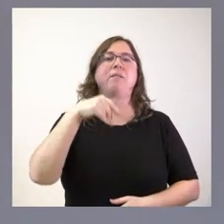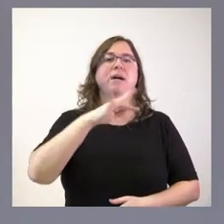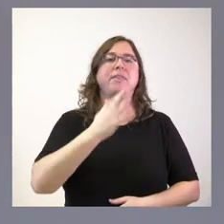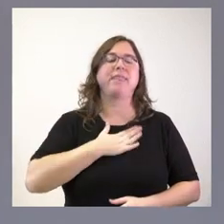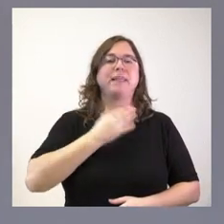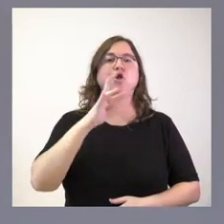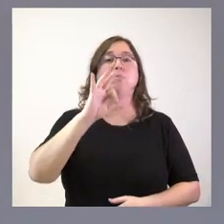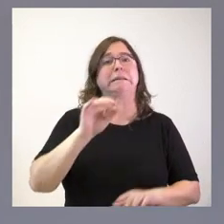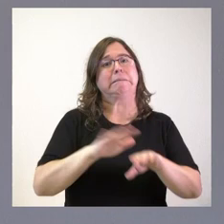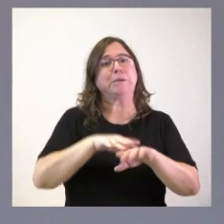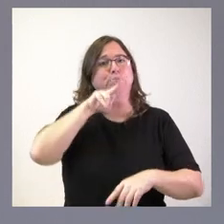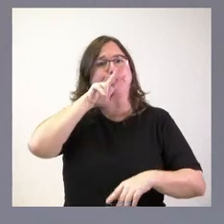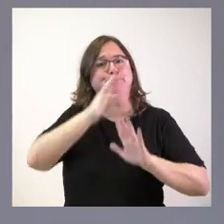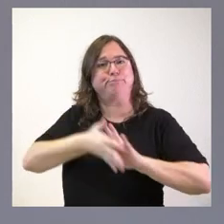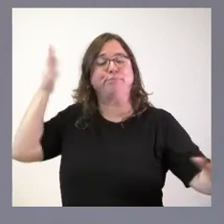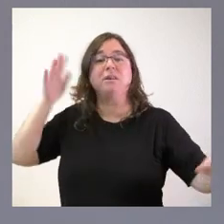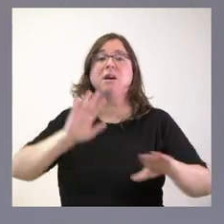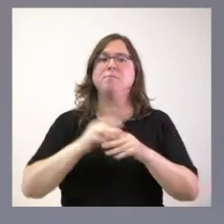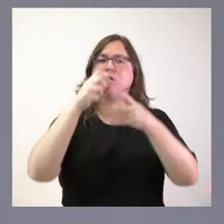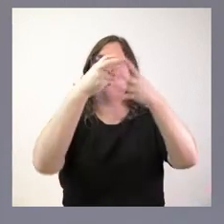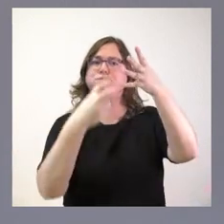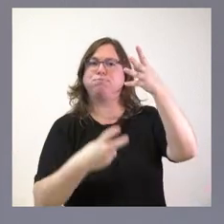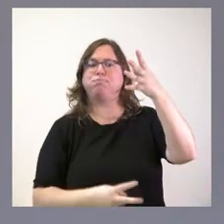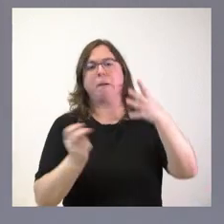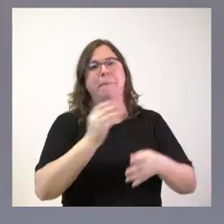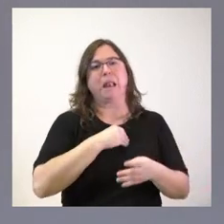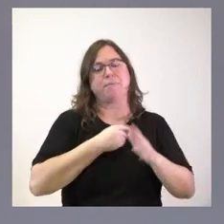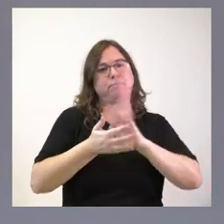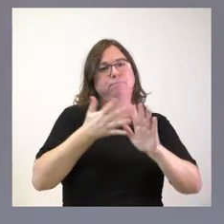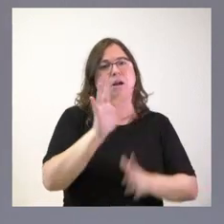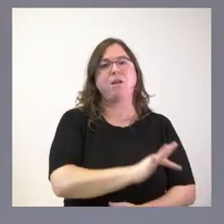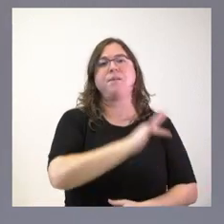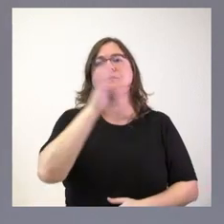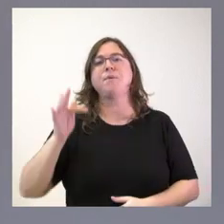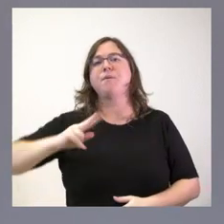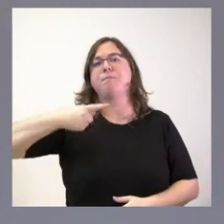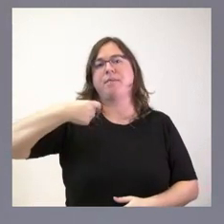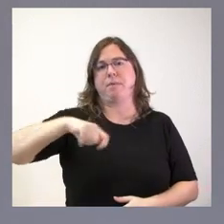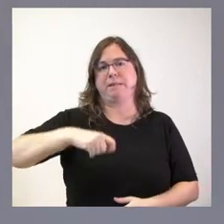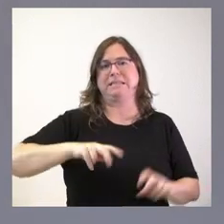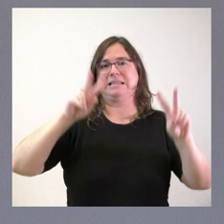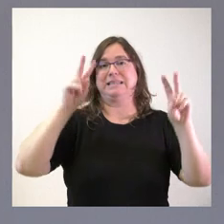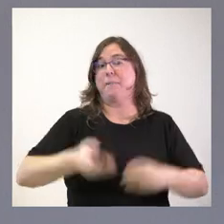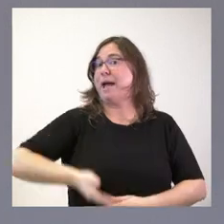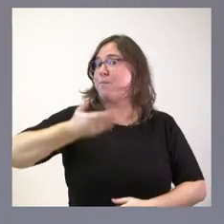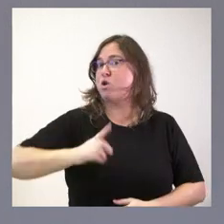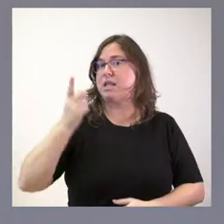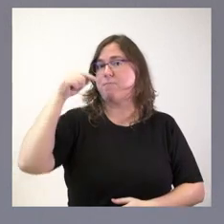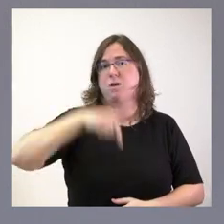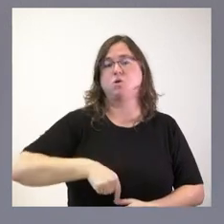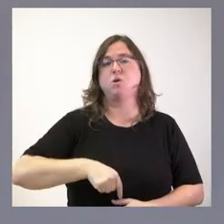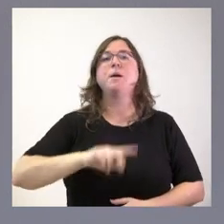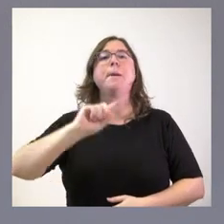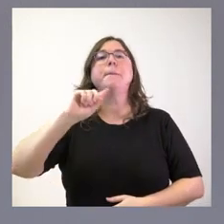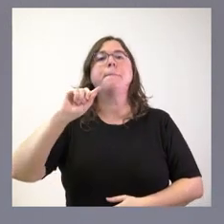celeridad, pero yo creo que el conjunto de materias lo merecía. Y cedo la palabra al vicepresidente para el asunto más importante ahora en el día, que es el